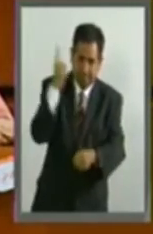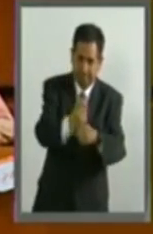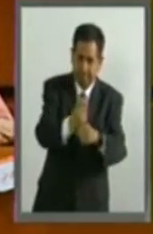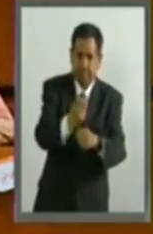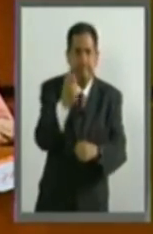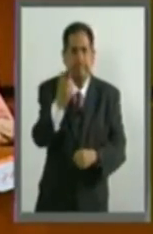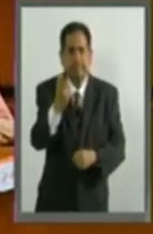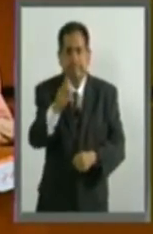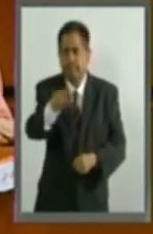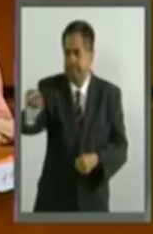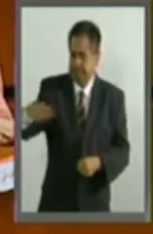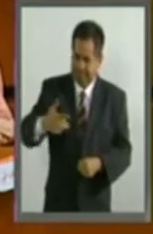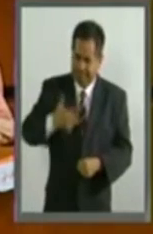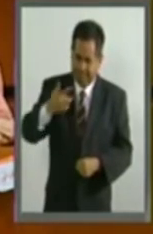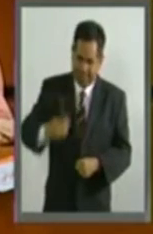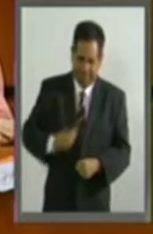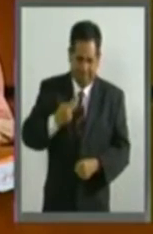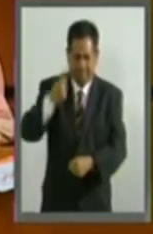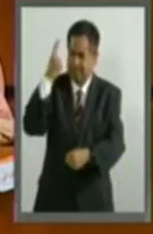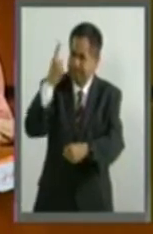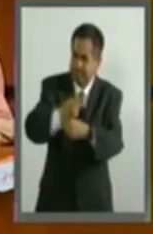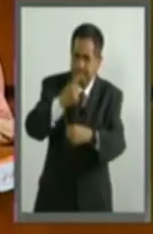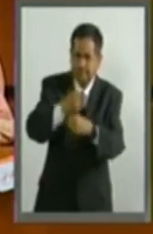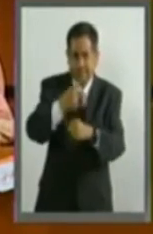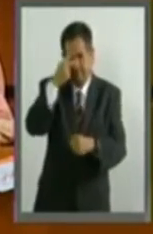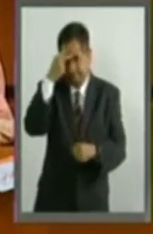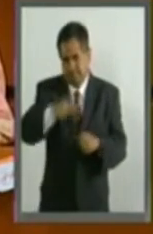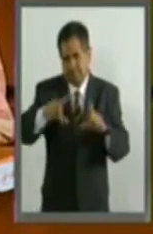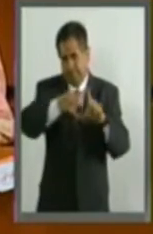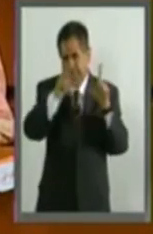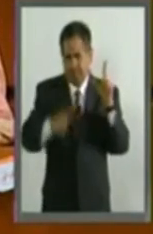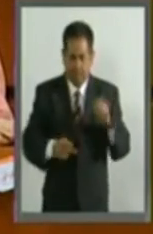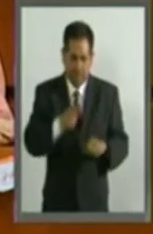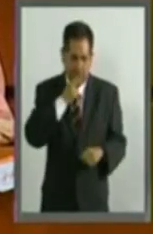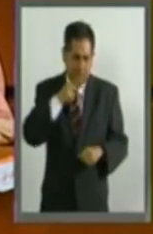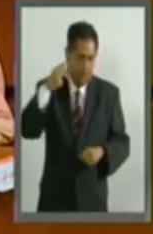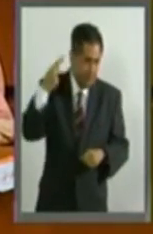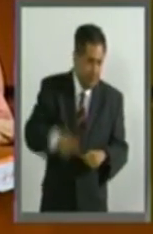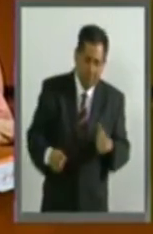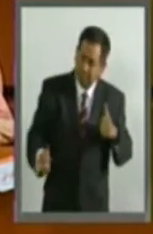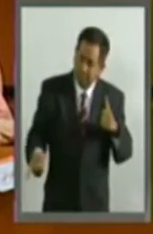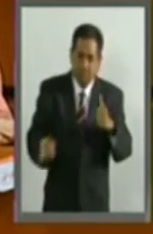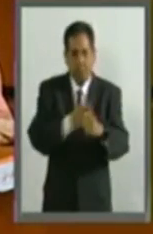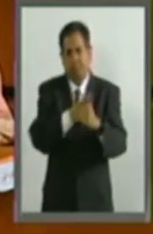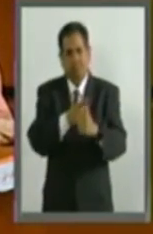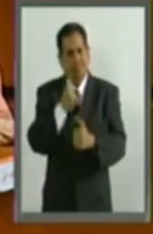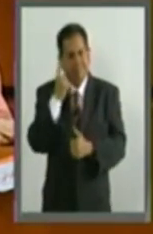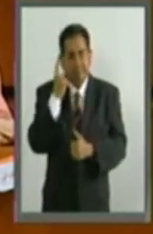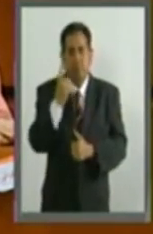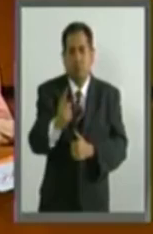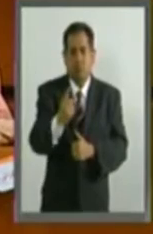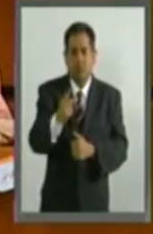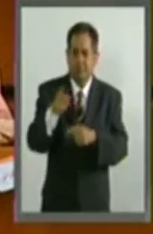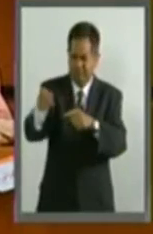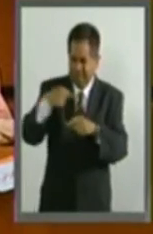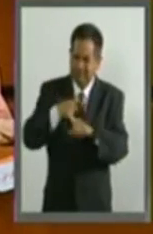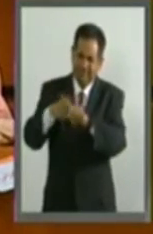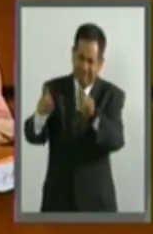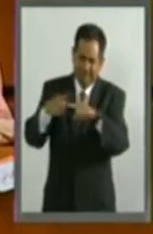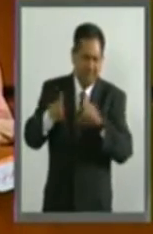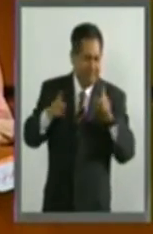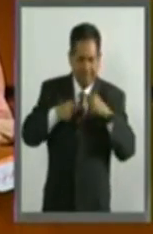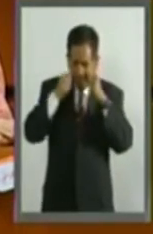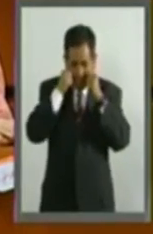espíritu. Como nunca, como nunca la patria debe ser primero que todo aquello que nos divida, que nos